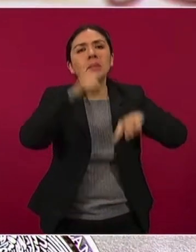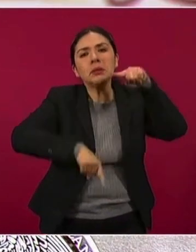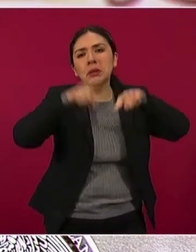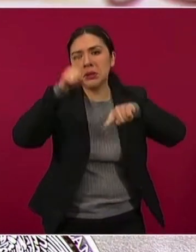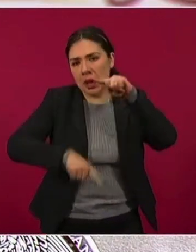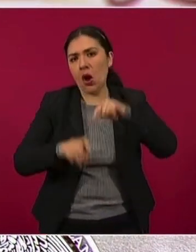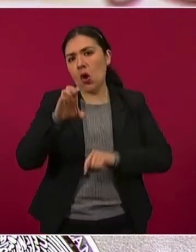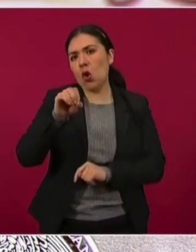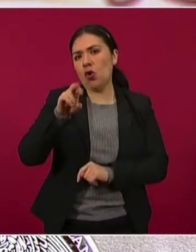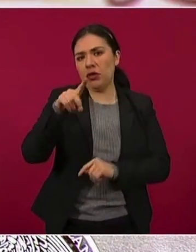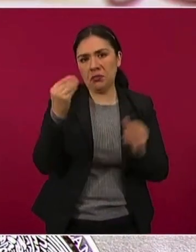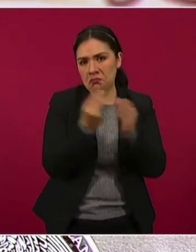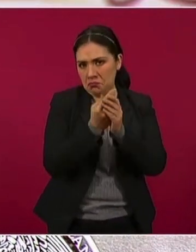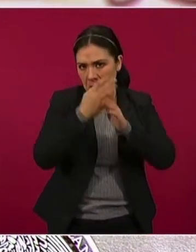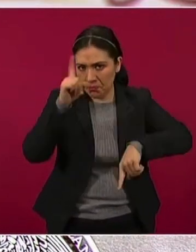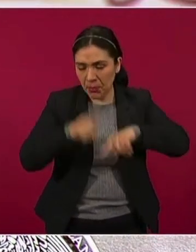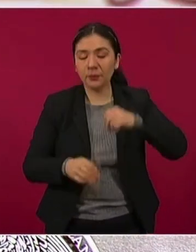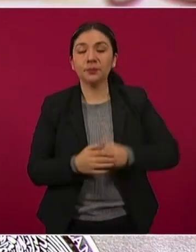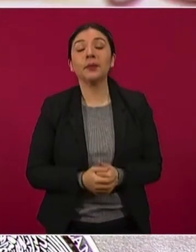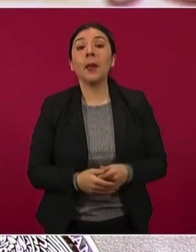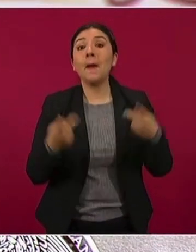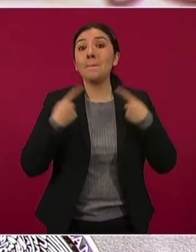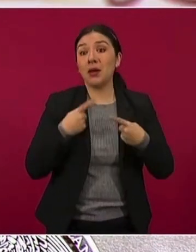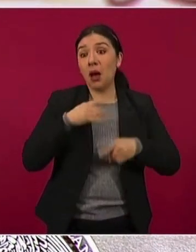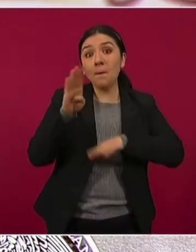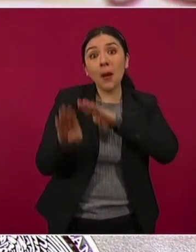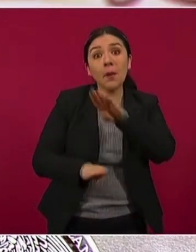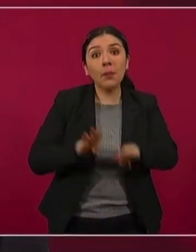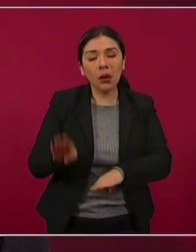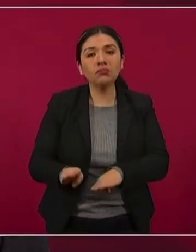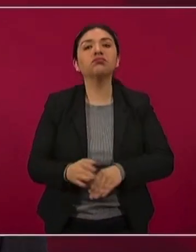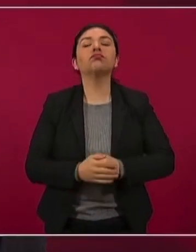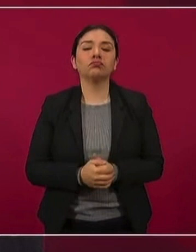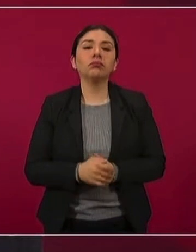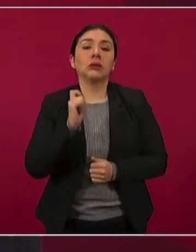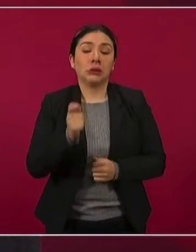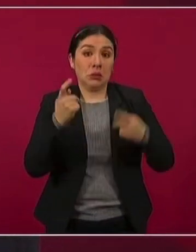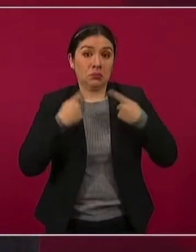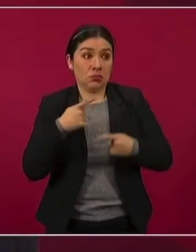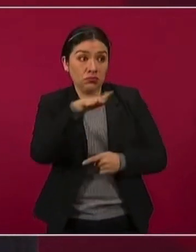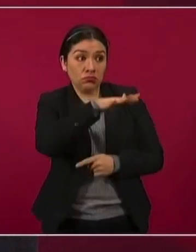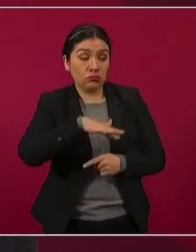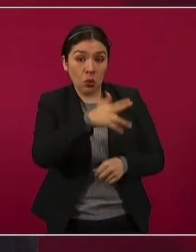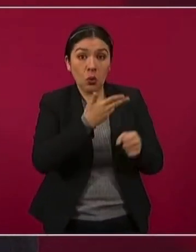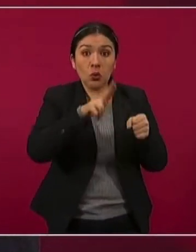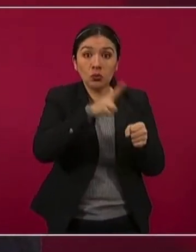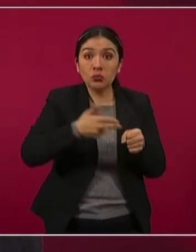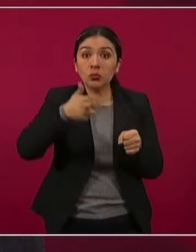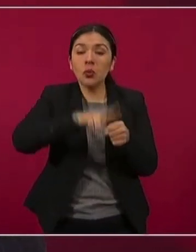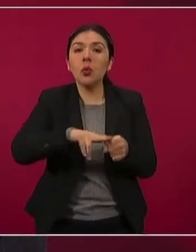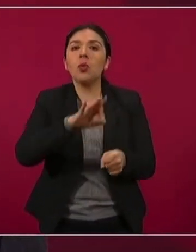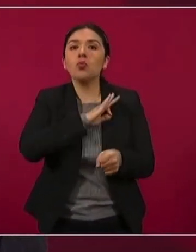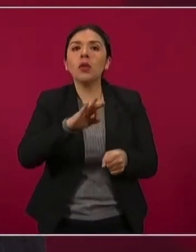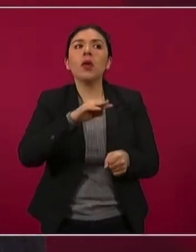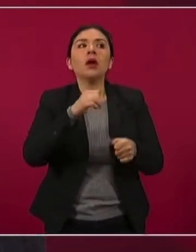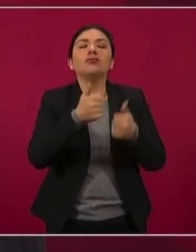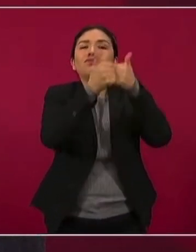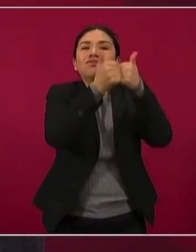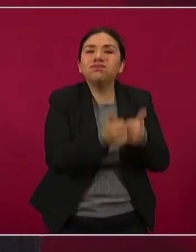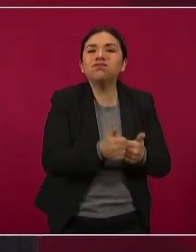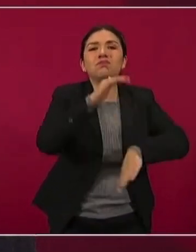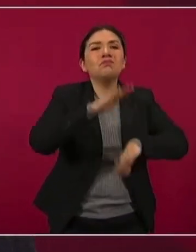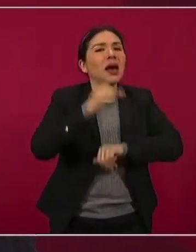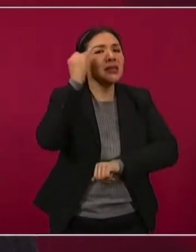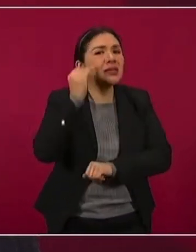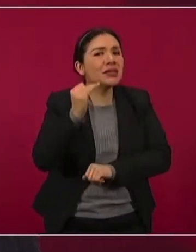todavía sigue en una tendencia a la alza, en la medida en que las personas hospitalizadas pudieron permanecer más tiempo y